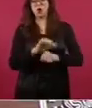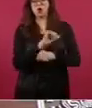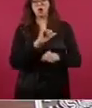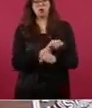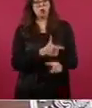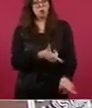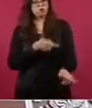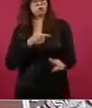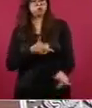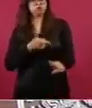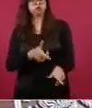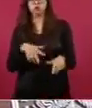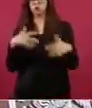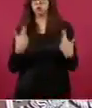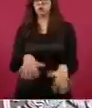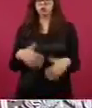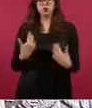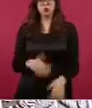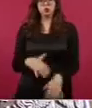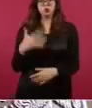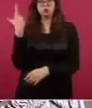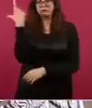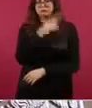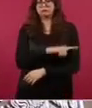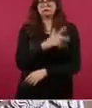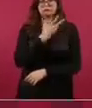investigación a fondo,